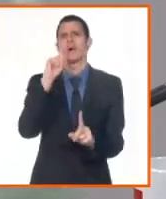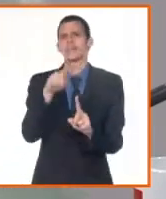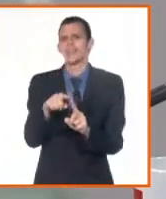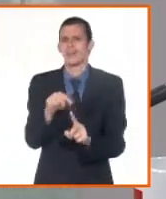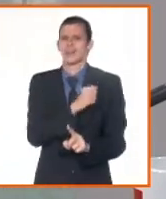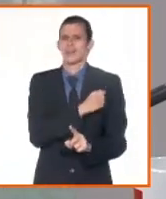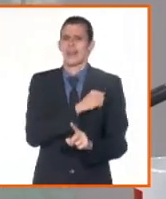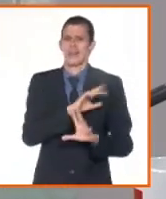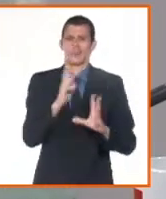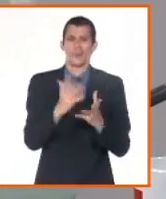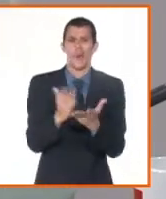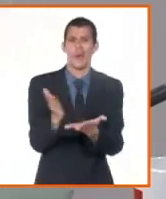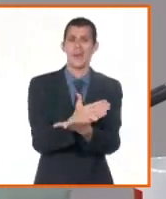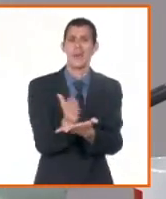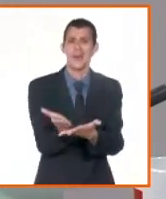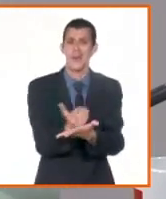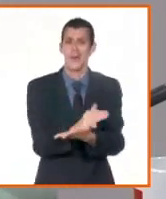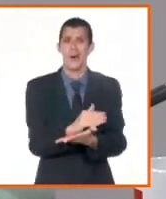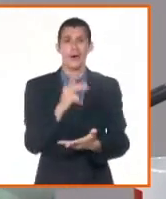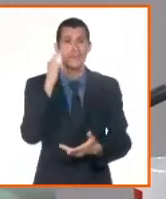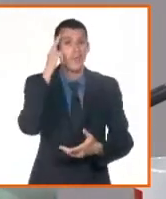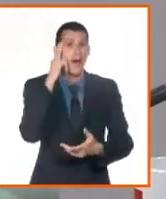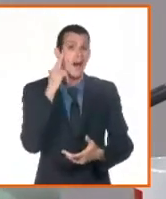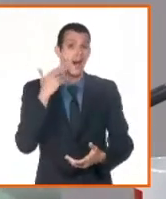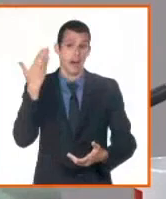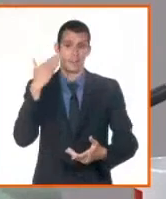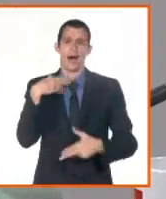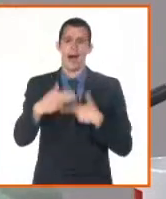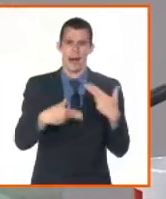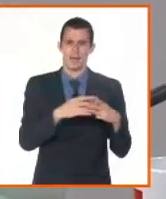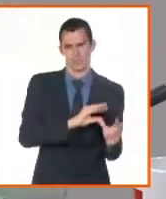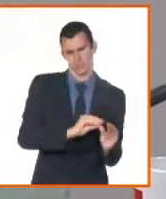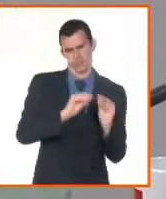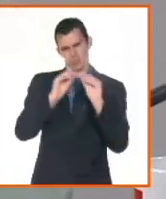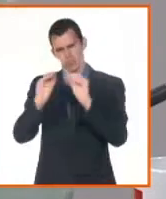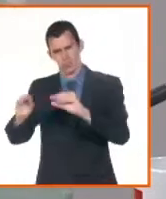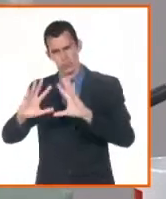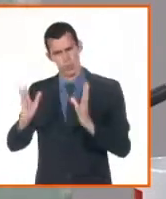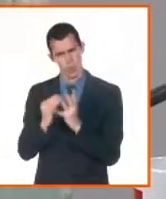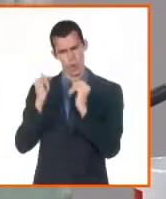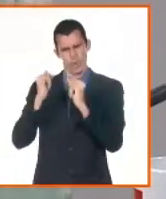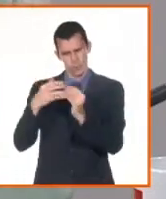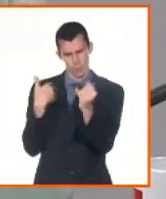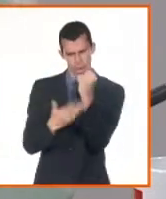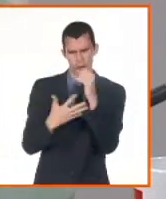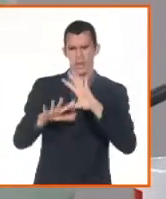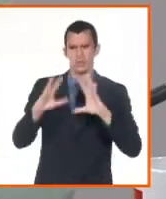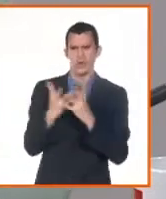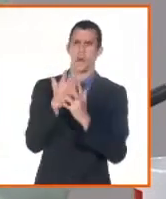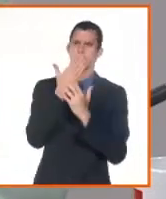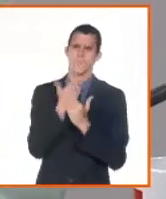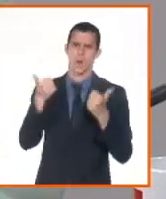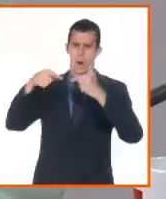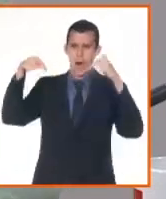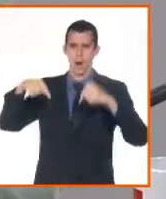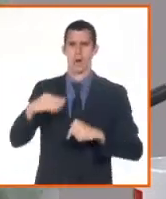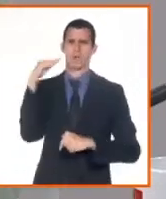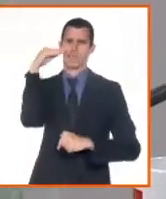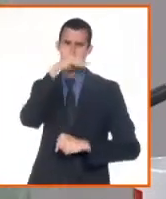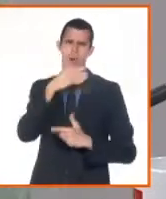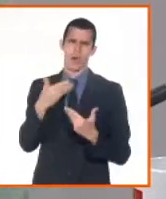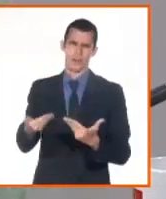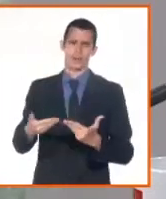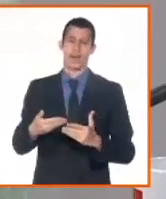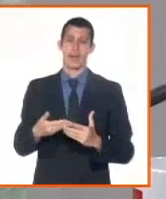y podemos decir que en ese sentido había un resultado, no el que todavía necesitamos, pero había un